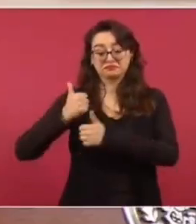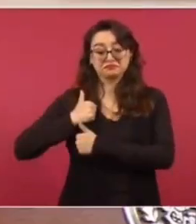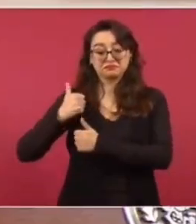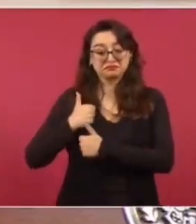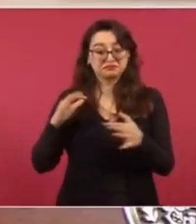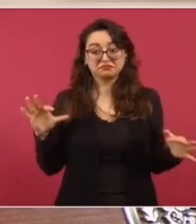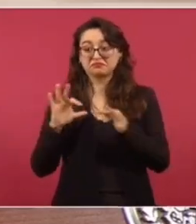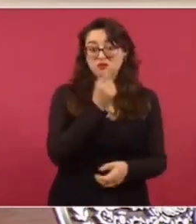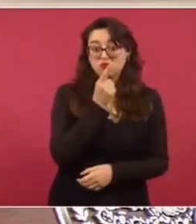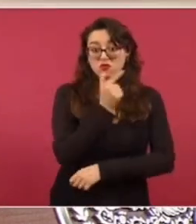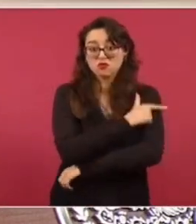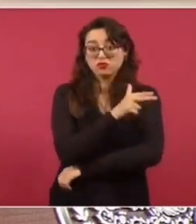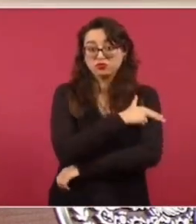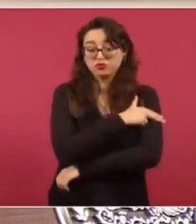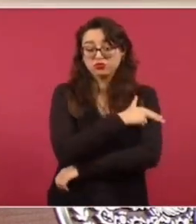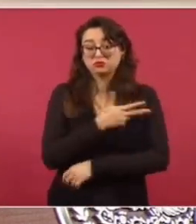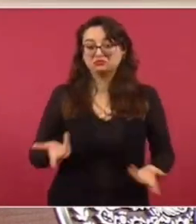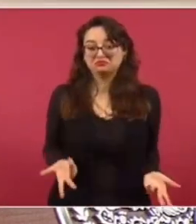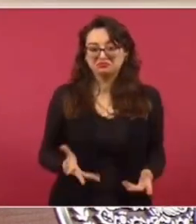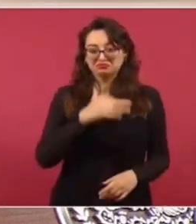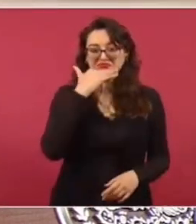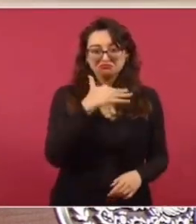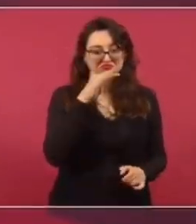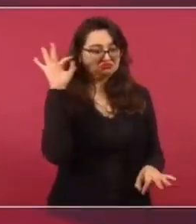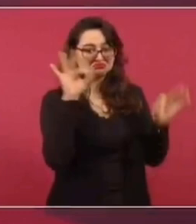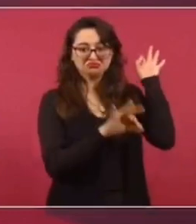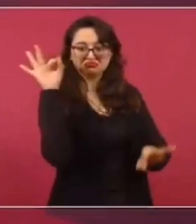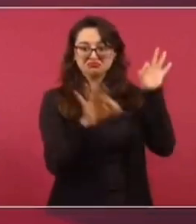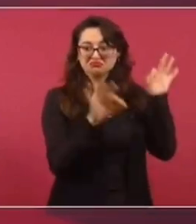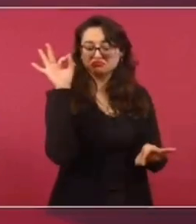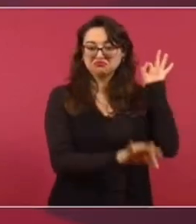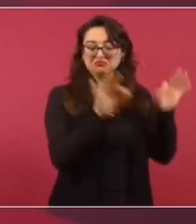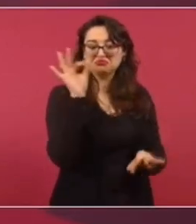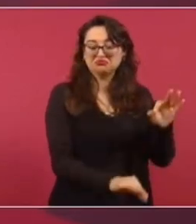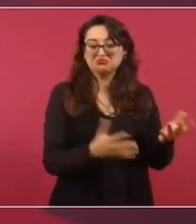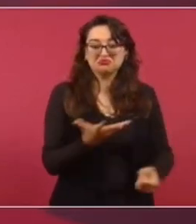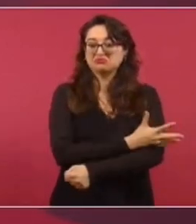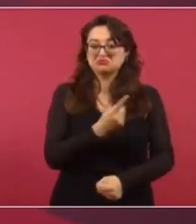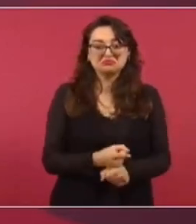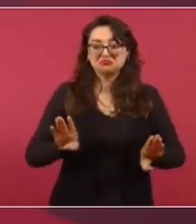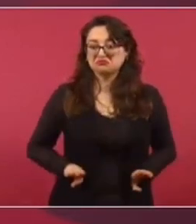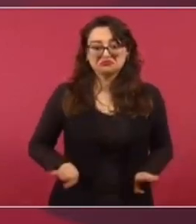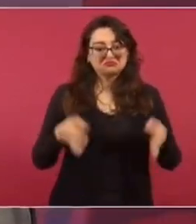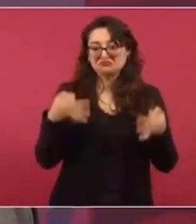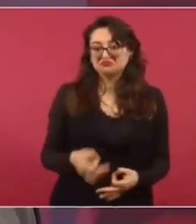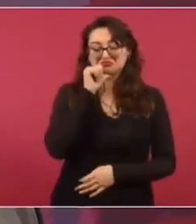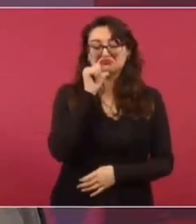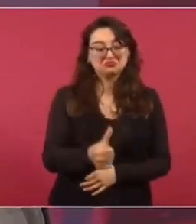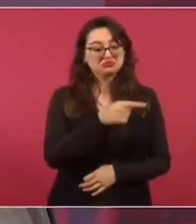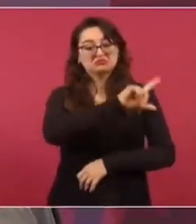un junior sin principios, sin profesionalismo, sin honestidad. ¿Y qué va a terminar?